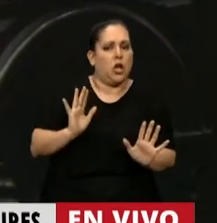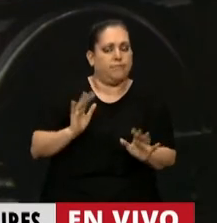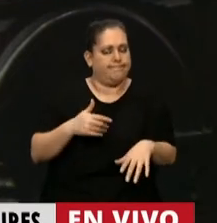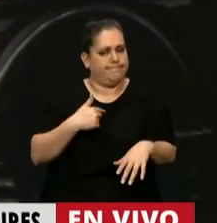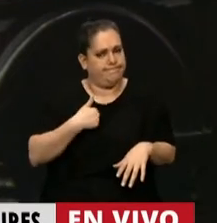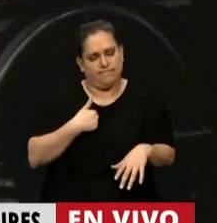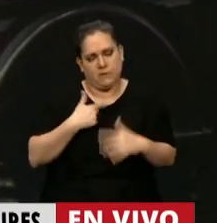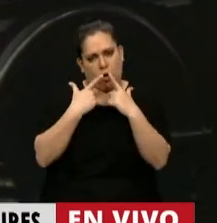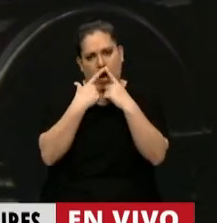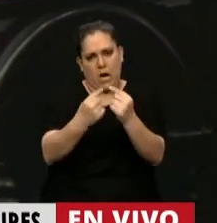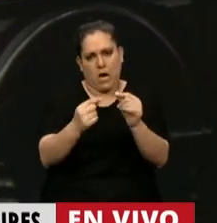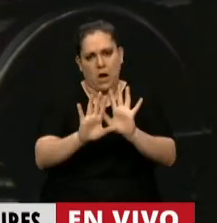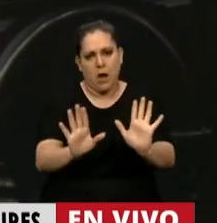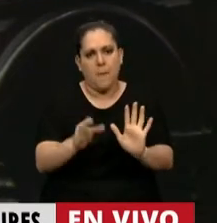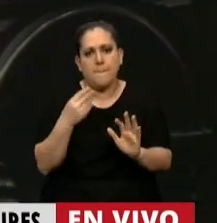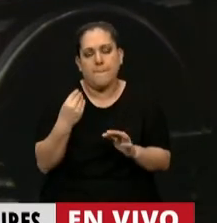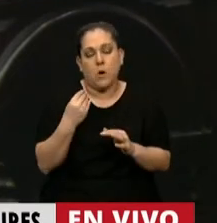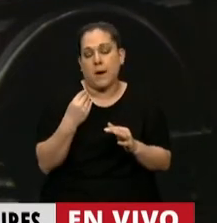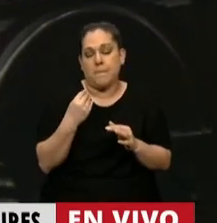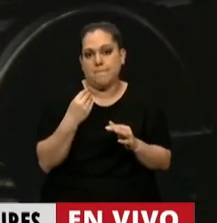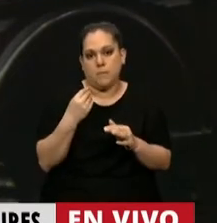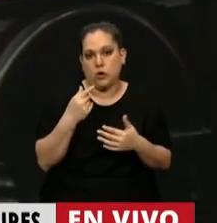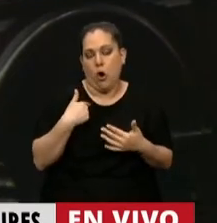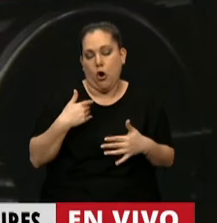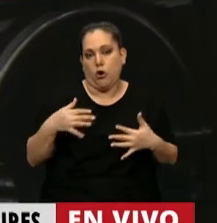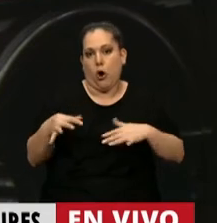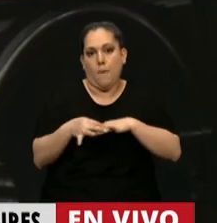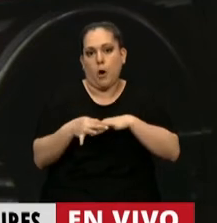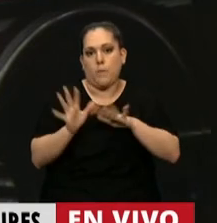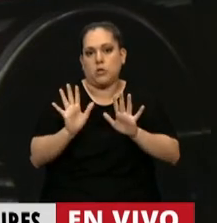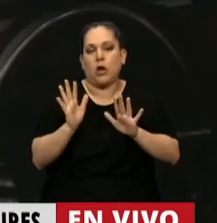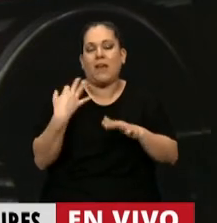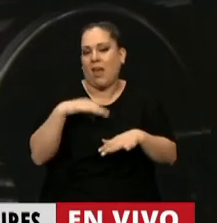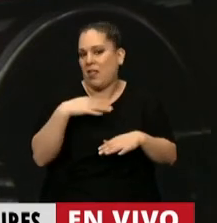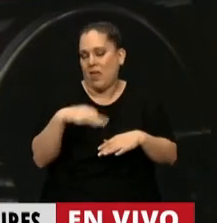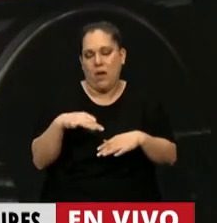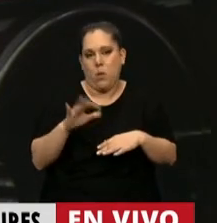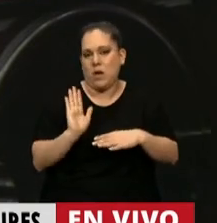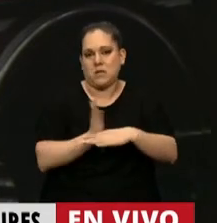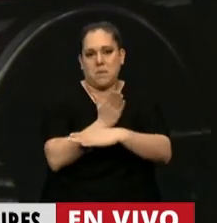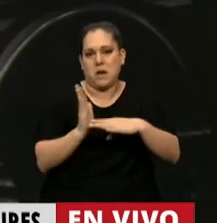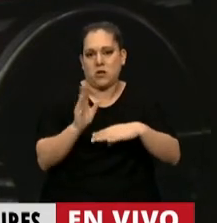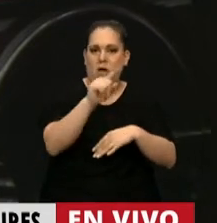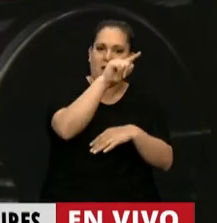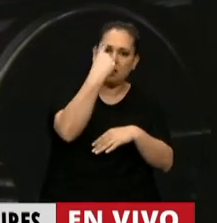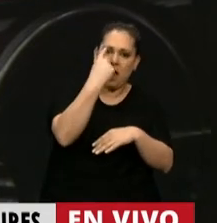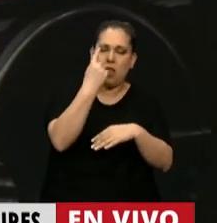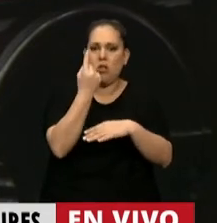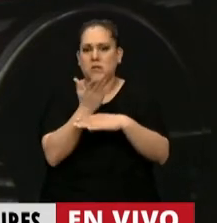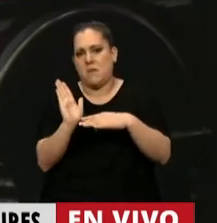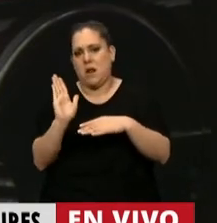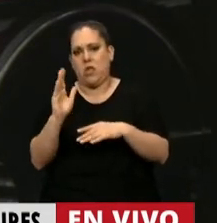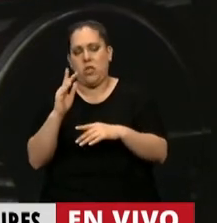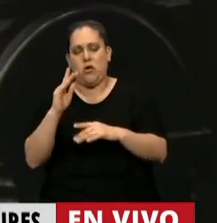critico, por supuesto, desde el más firme compromiso de la separación de la Iglesia del Estado y